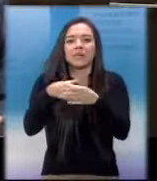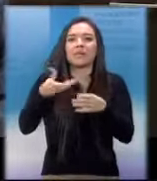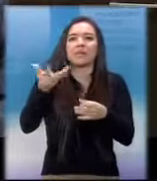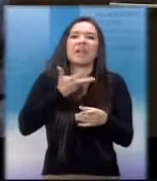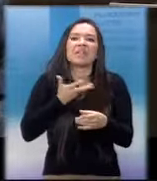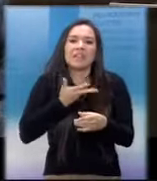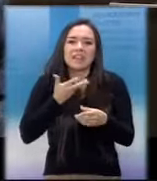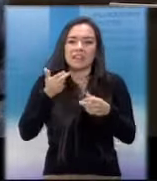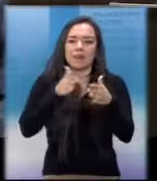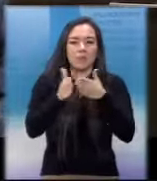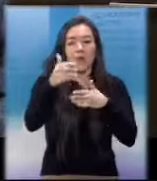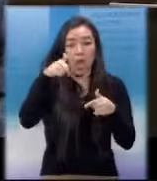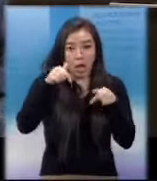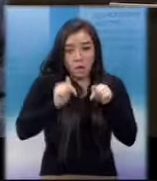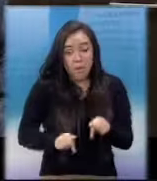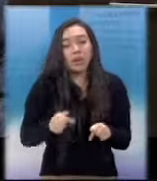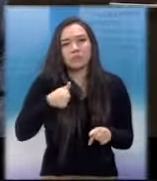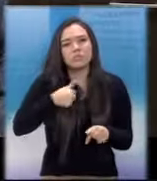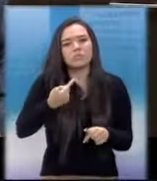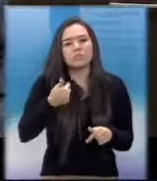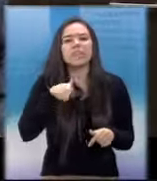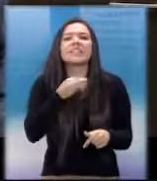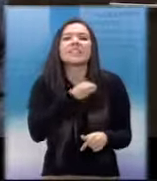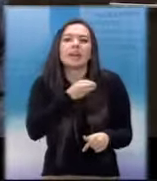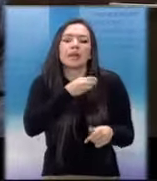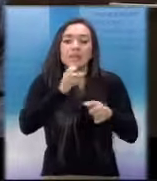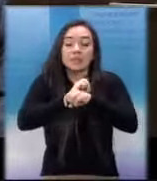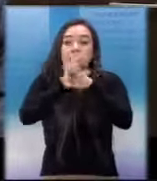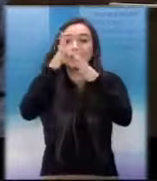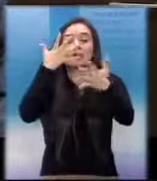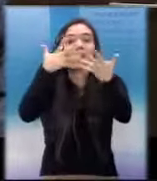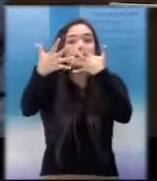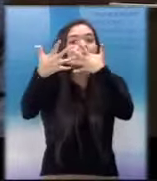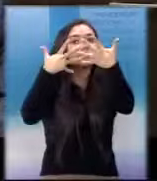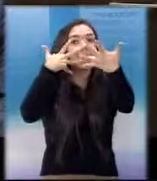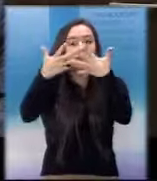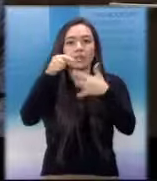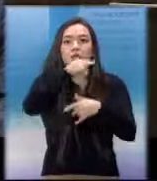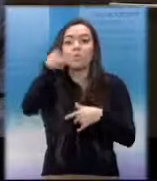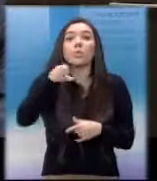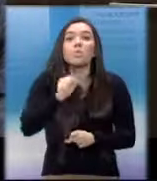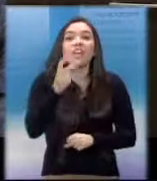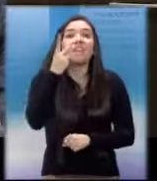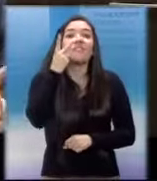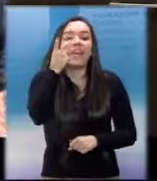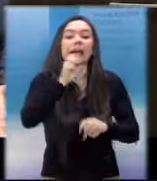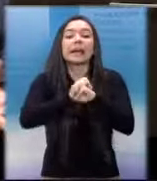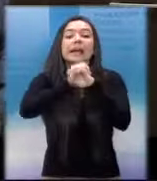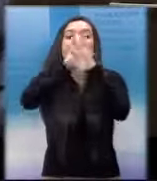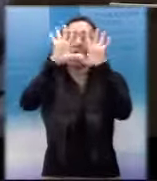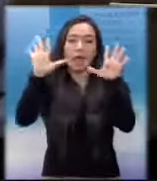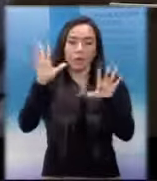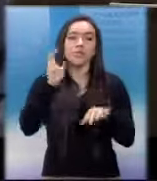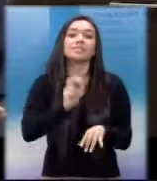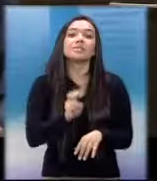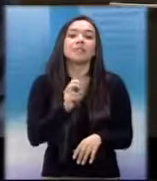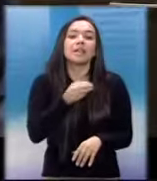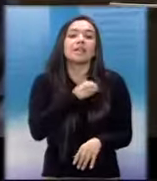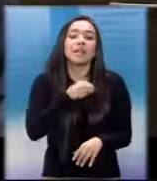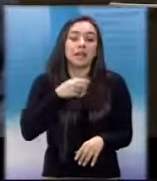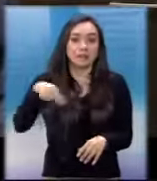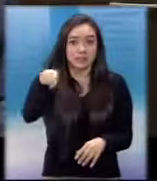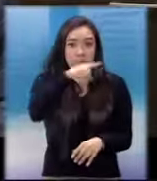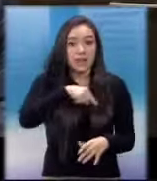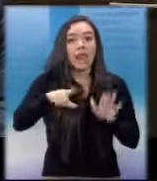lo que nosotros vamos a ofrecer es trabajar, es transparentar el Congreso de República, es buscar y proponer leyes como la ley de